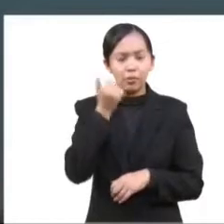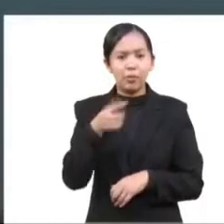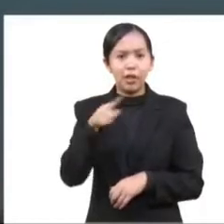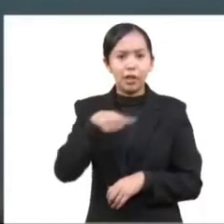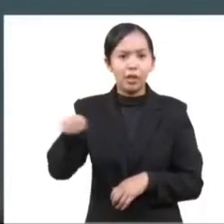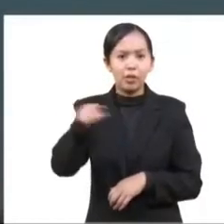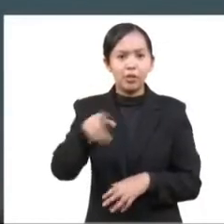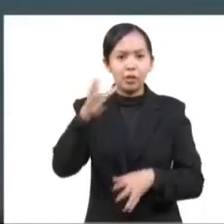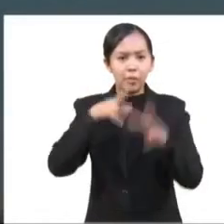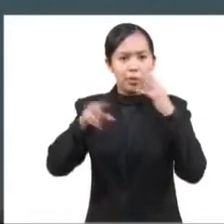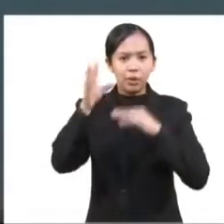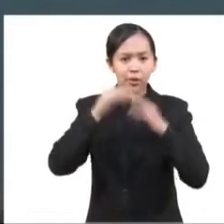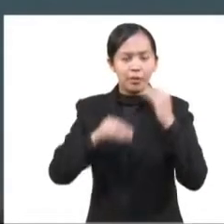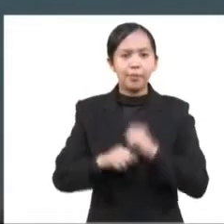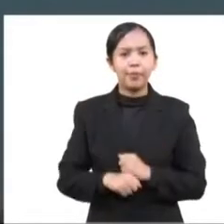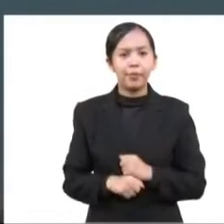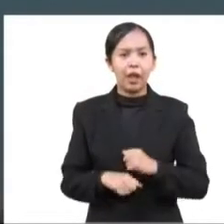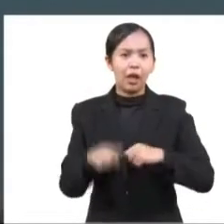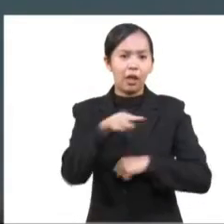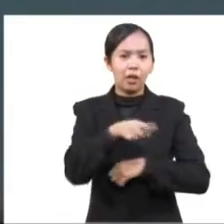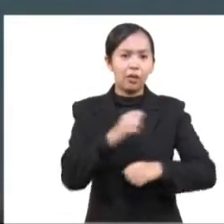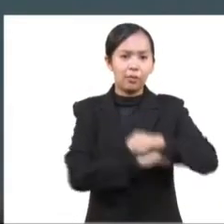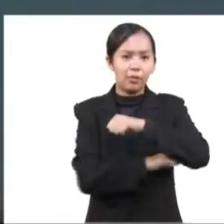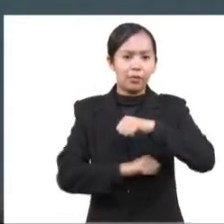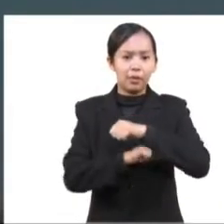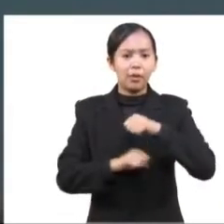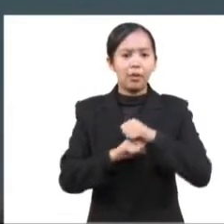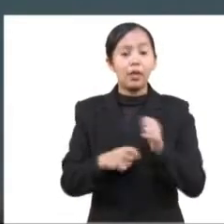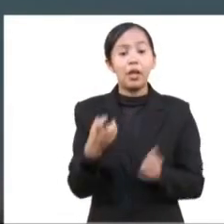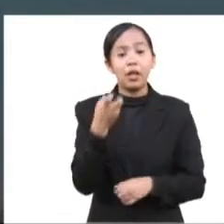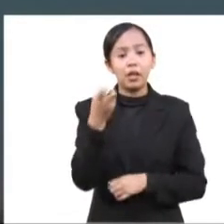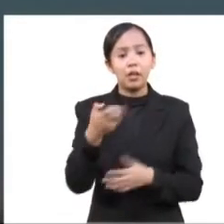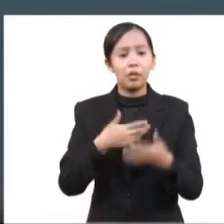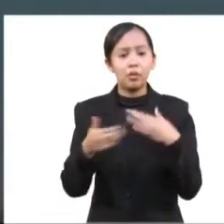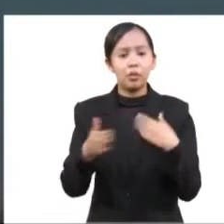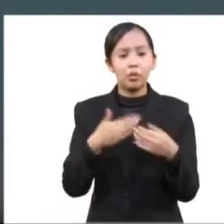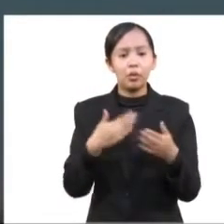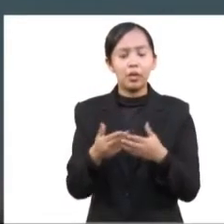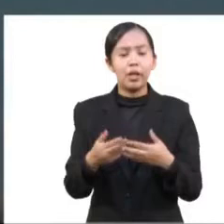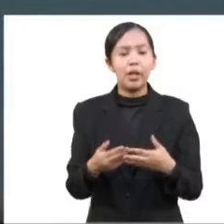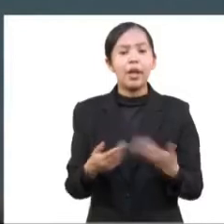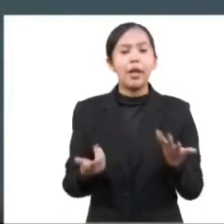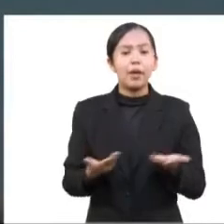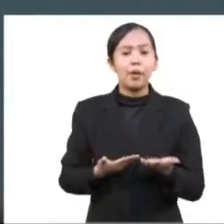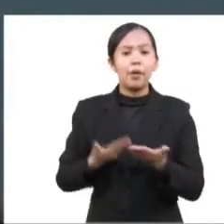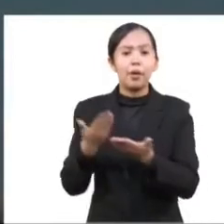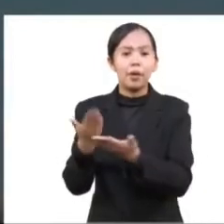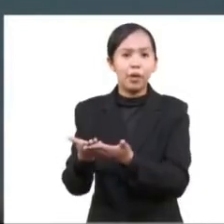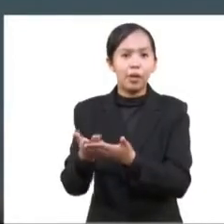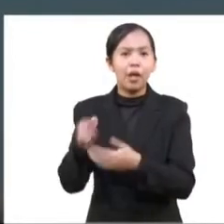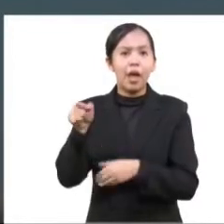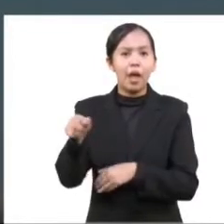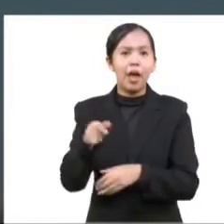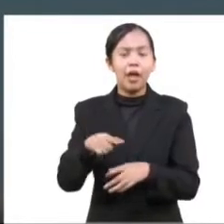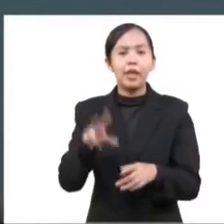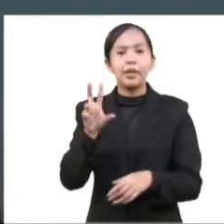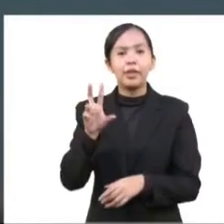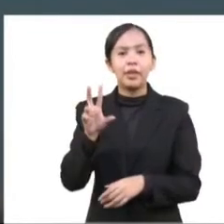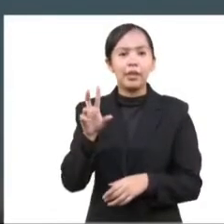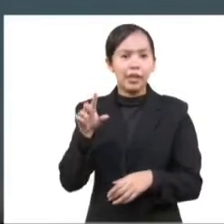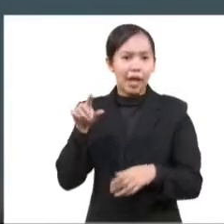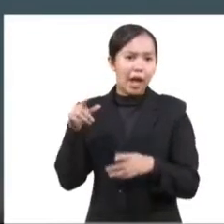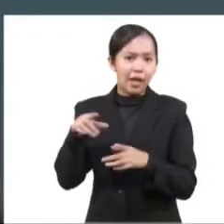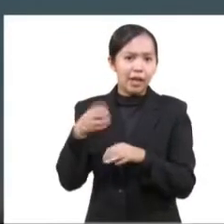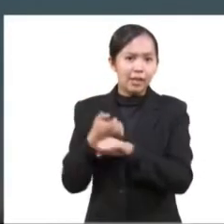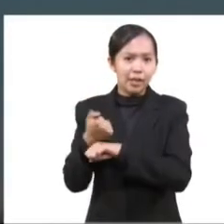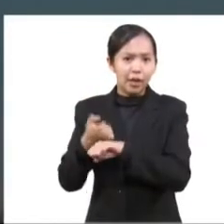pilares y estas innovaciones digitales las hemos compartido con los 31 estados de la república, lo que se hace